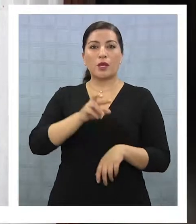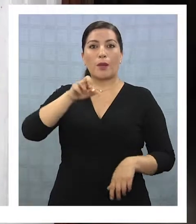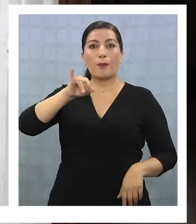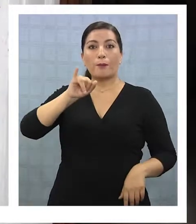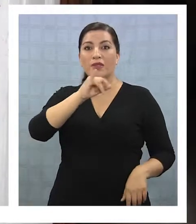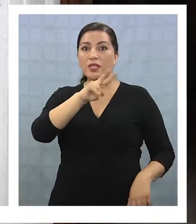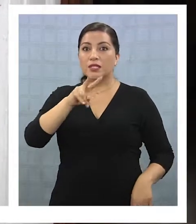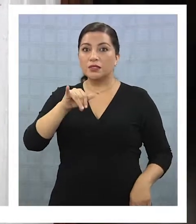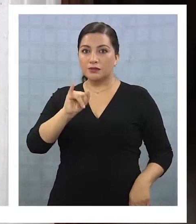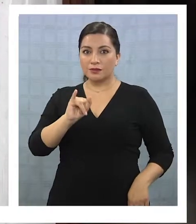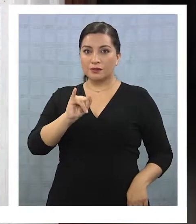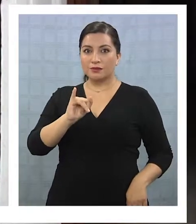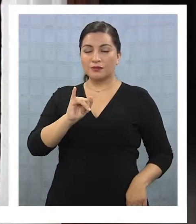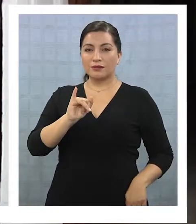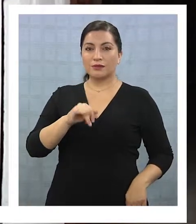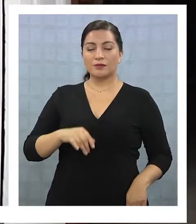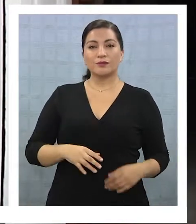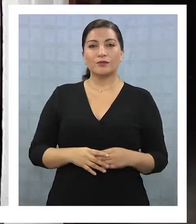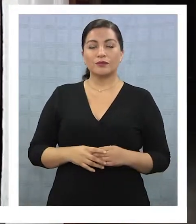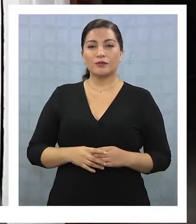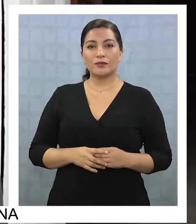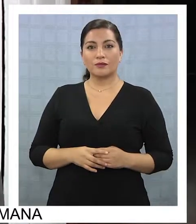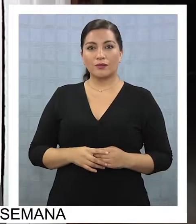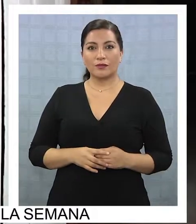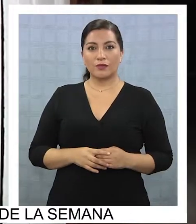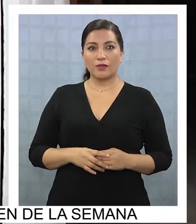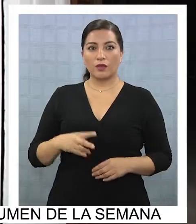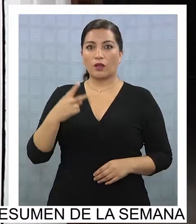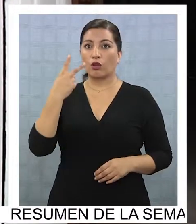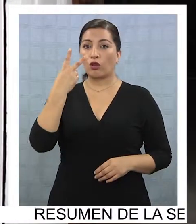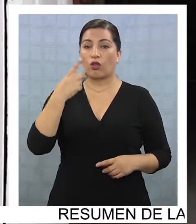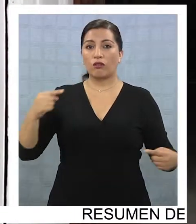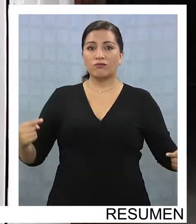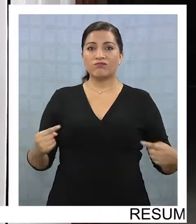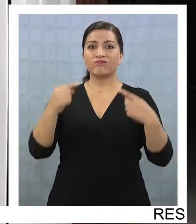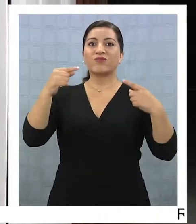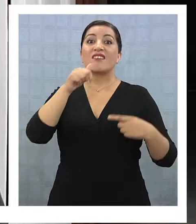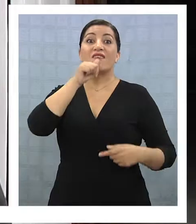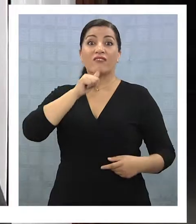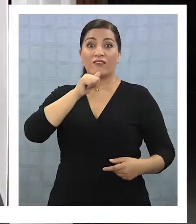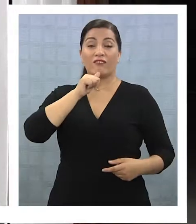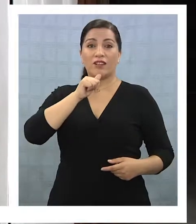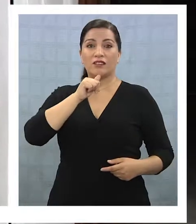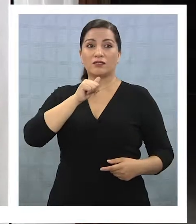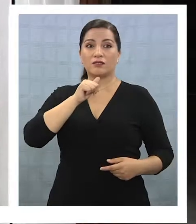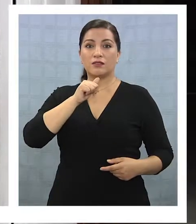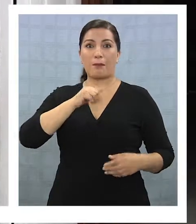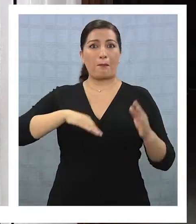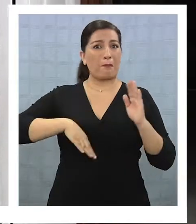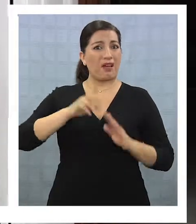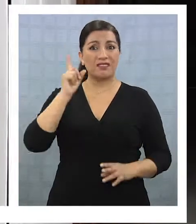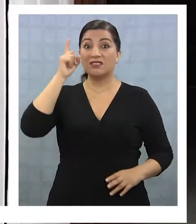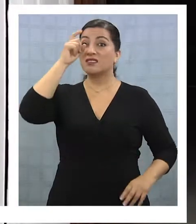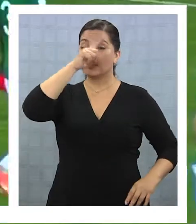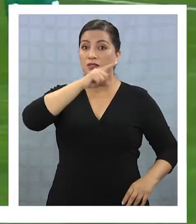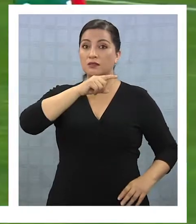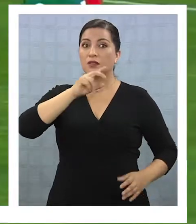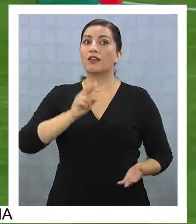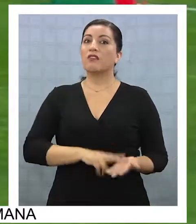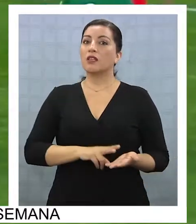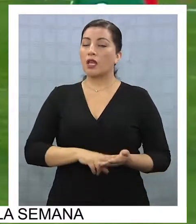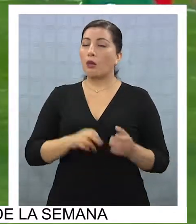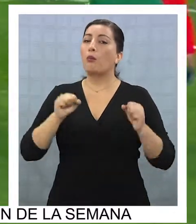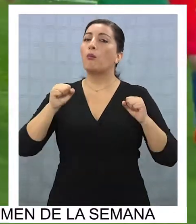Juan Antonio Pizzi, porque los dos encuentros que le están quedando son más que difíciles, y bien es cierto que le podemos